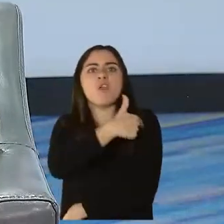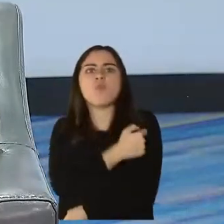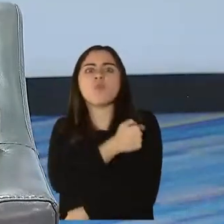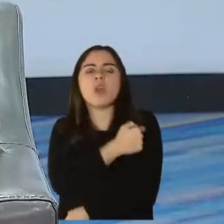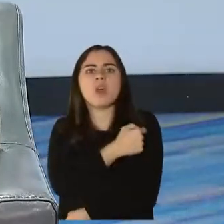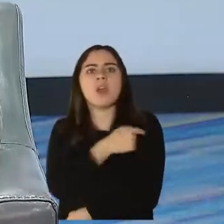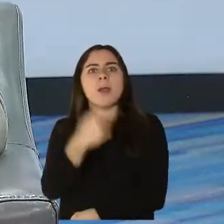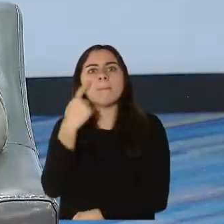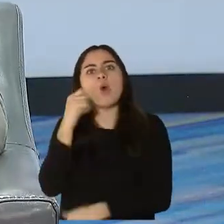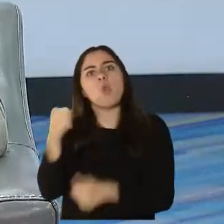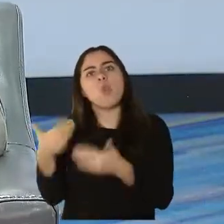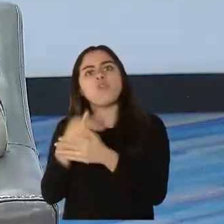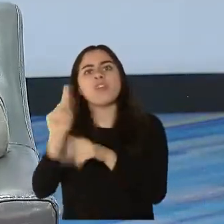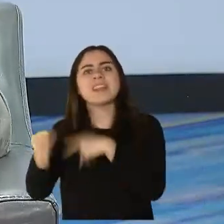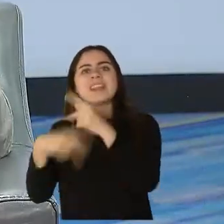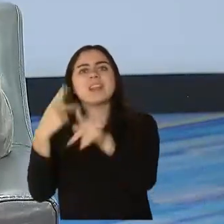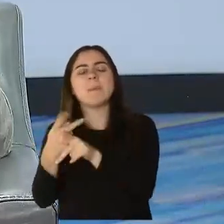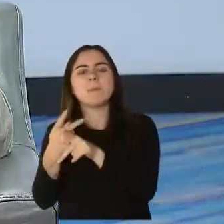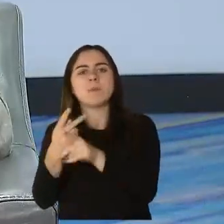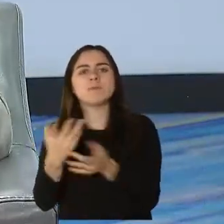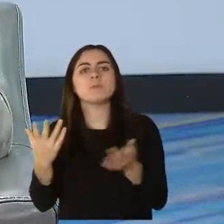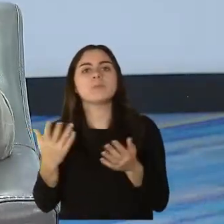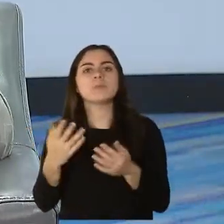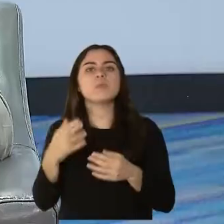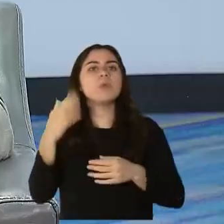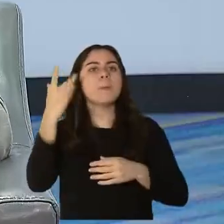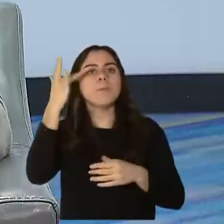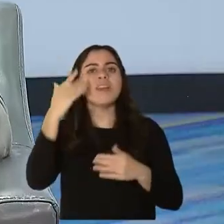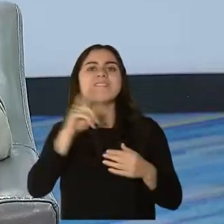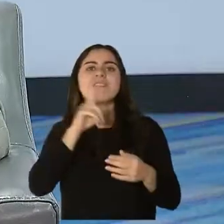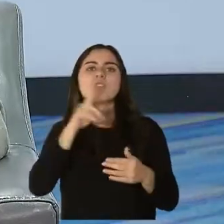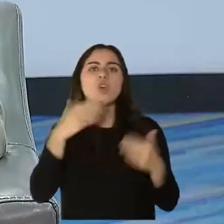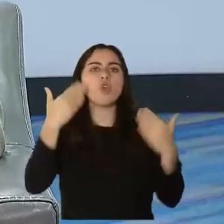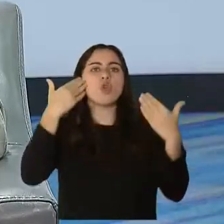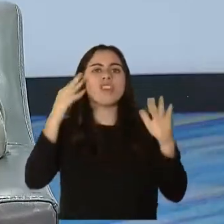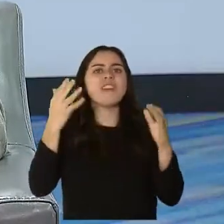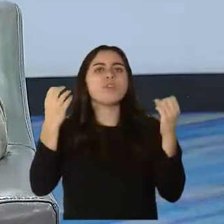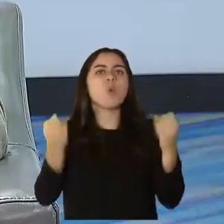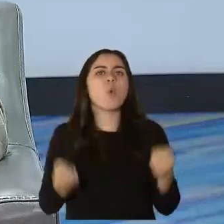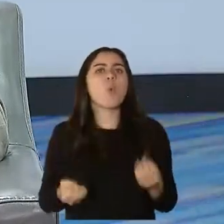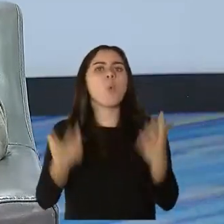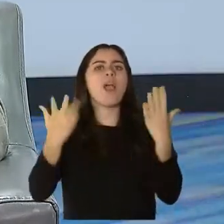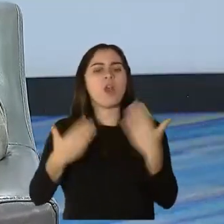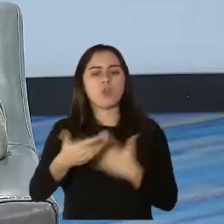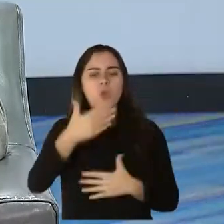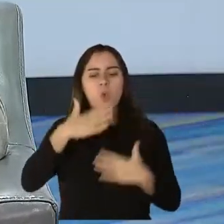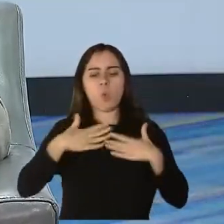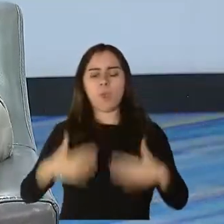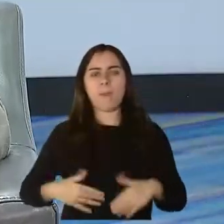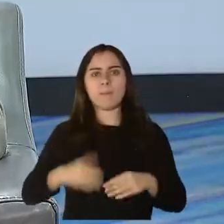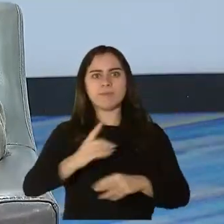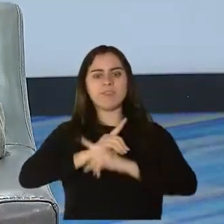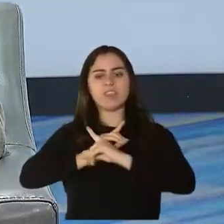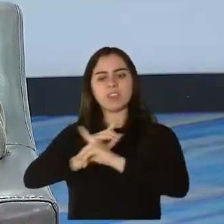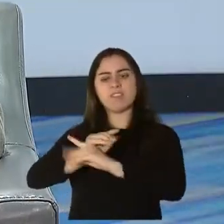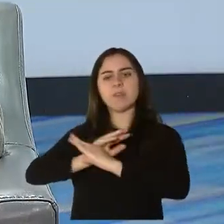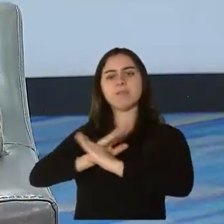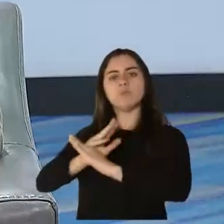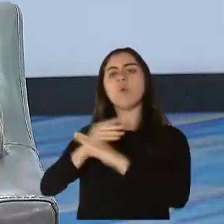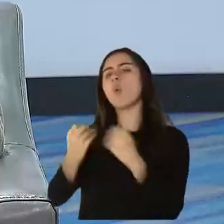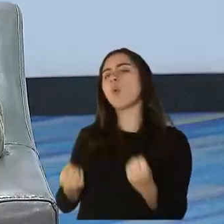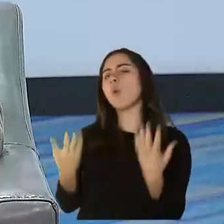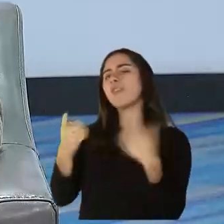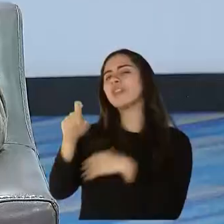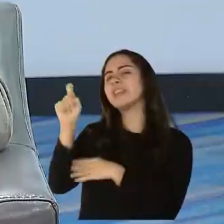porque acuérdense que no sabemos en el sistema inmune cuántos anticuerpos son necesarios para ser protectivos, los anticuerpos neutralizantes,